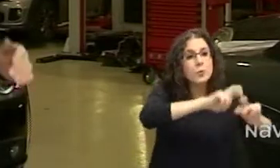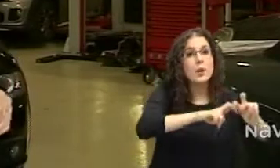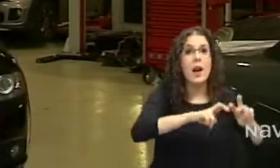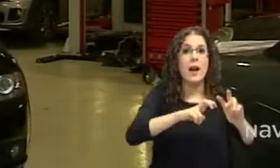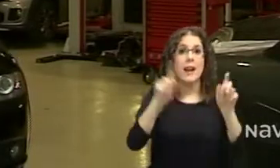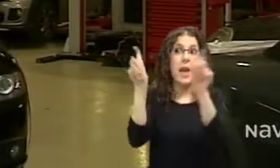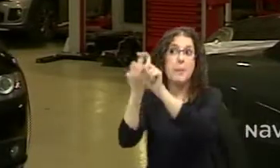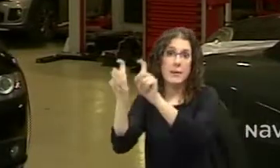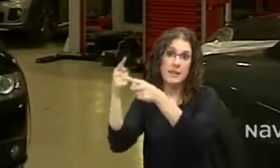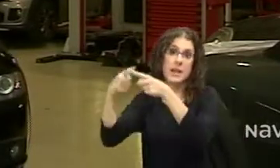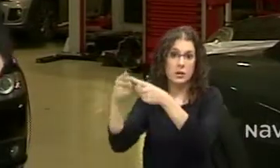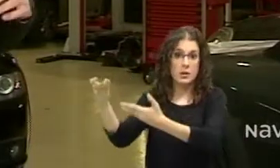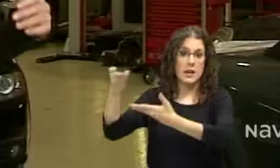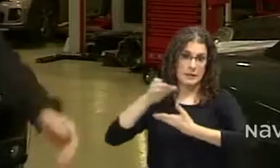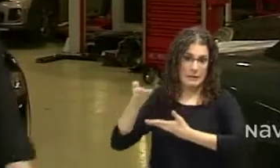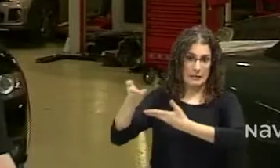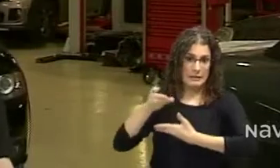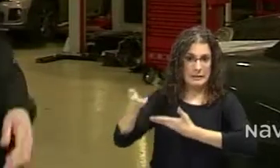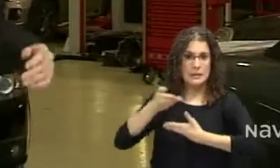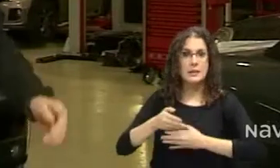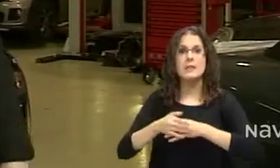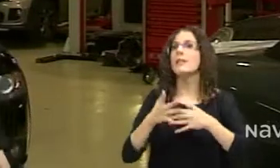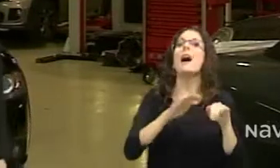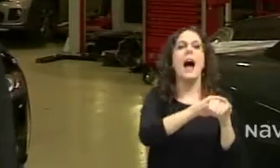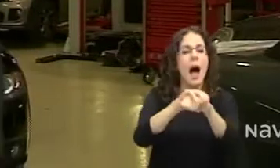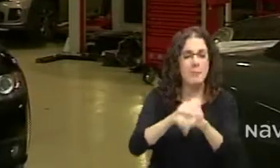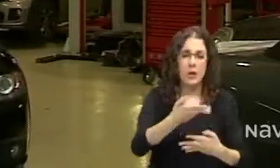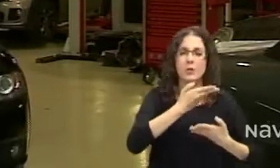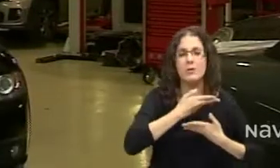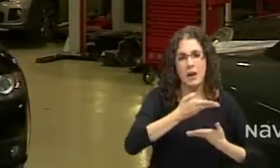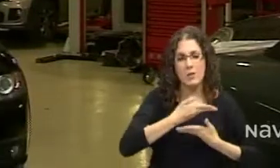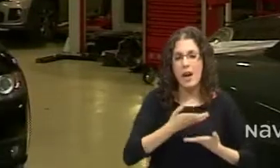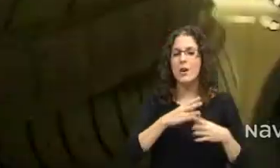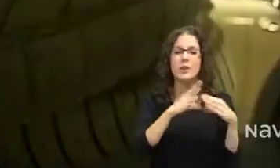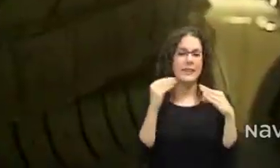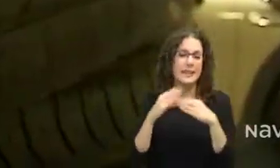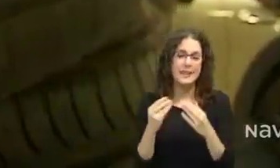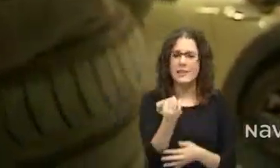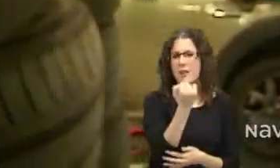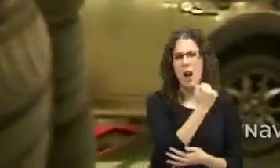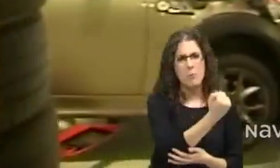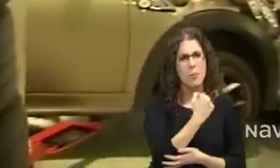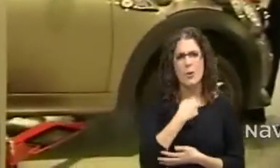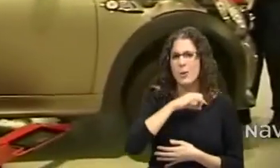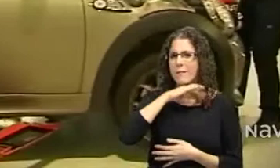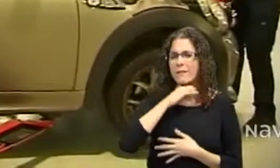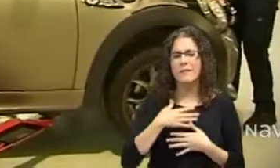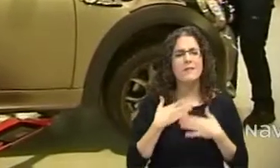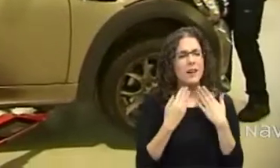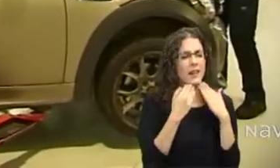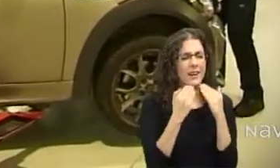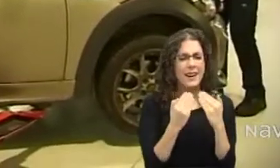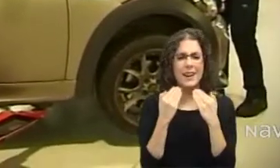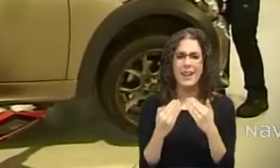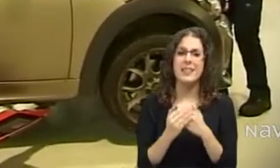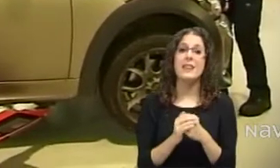preparar todo, una gran ayuda de los amigos, de muchos clientes. Estoy súper agradecido. Y pues empecé a formarlo